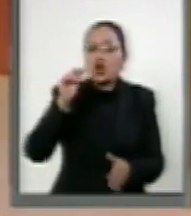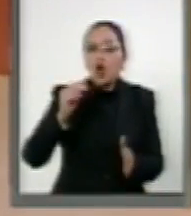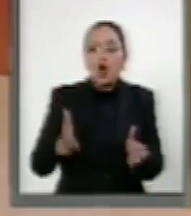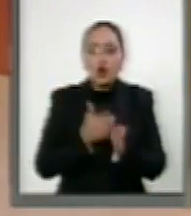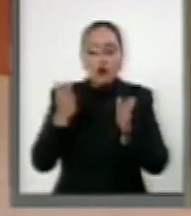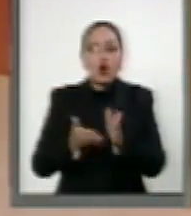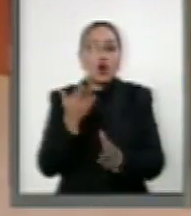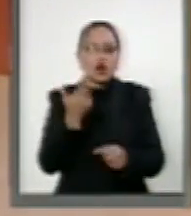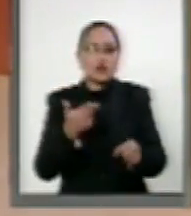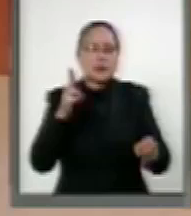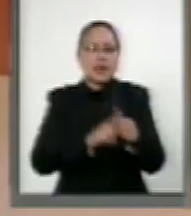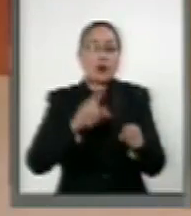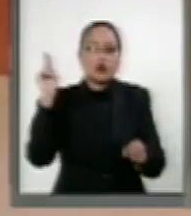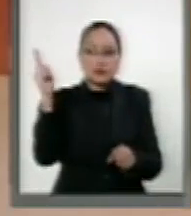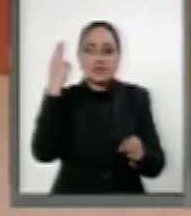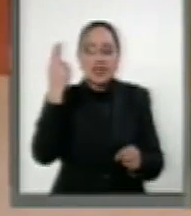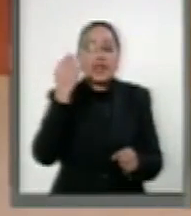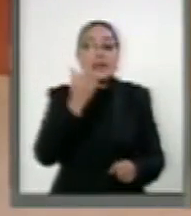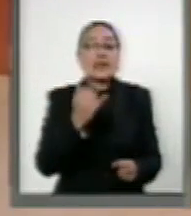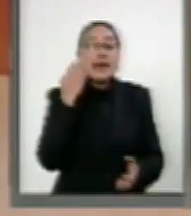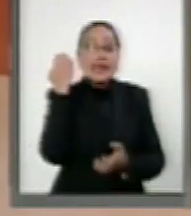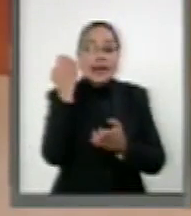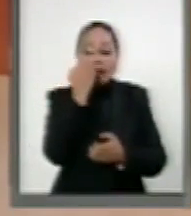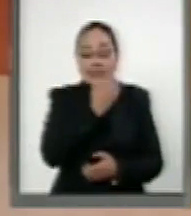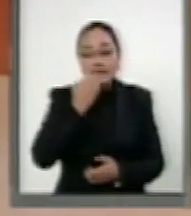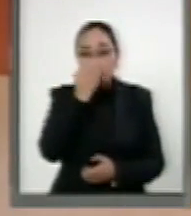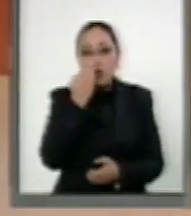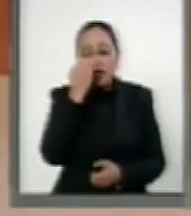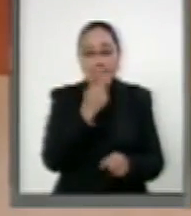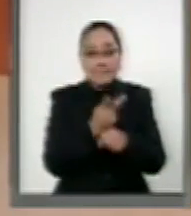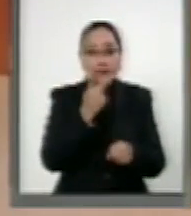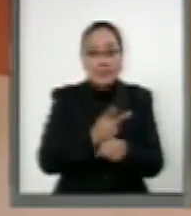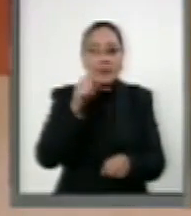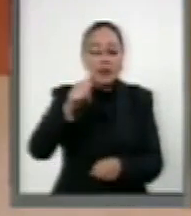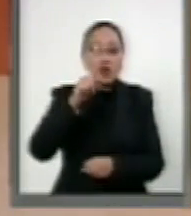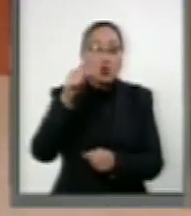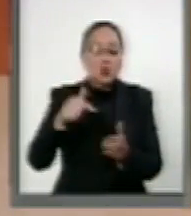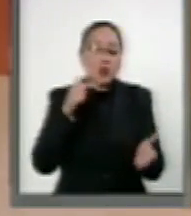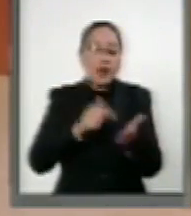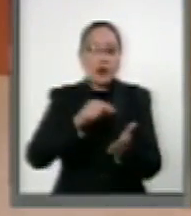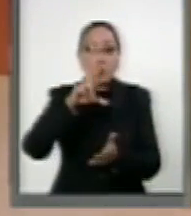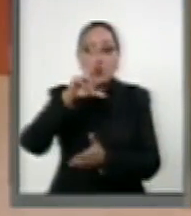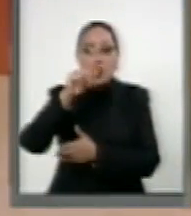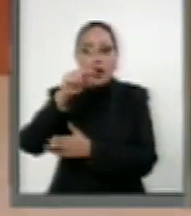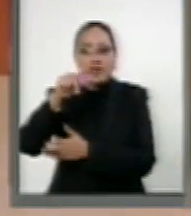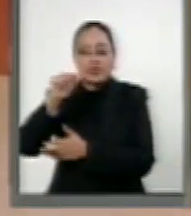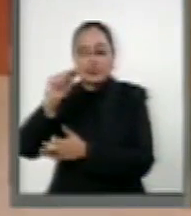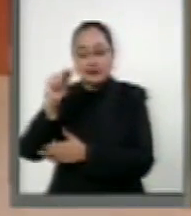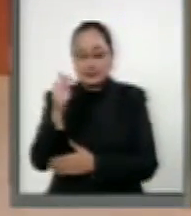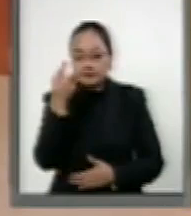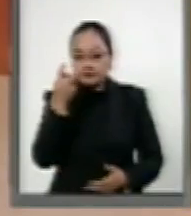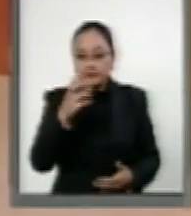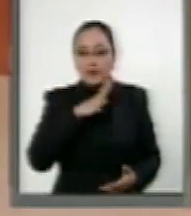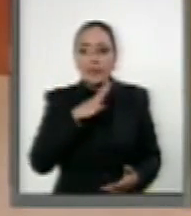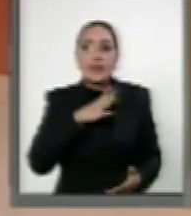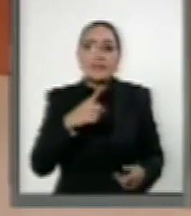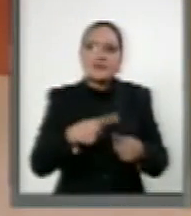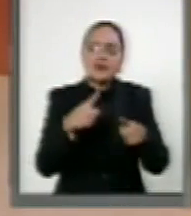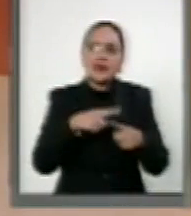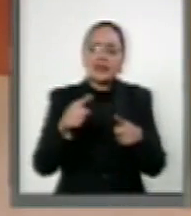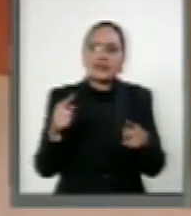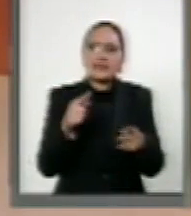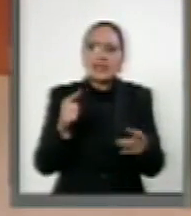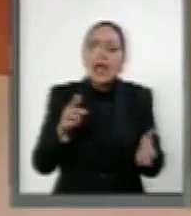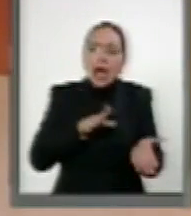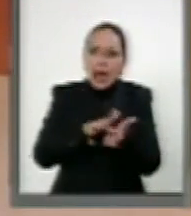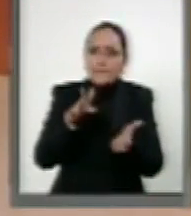universitario y de la escuela preparatoria de Coautla. De igual forma, las obras de infraestructura que ejecuta el gobierno del Estado con recursos